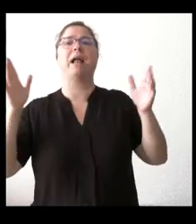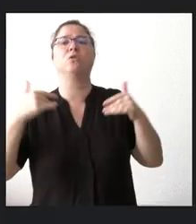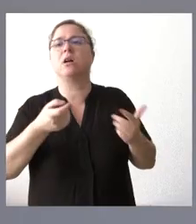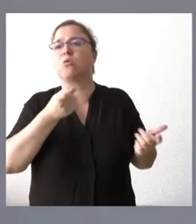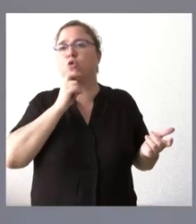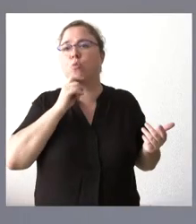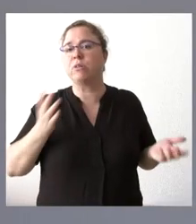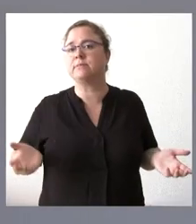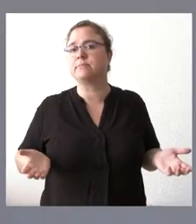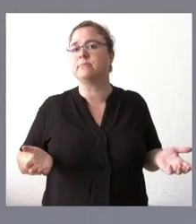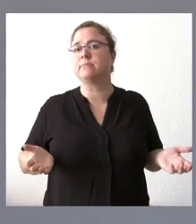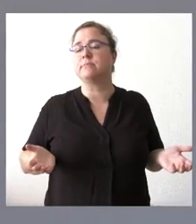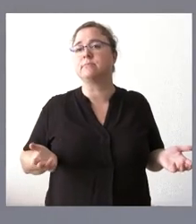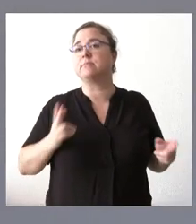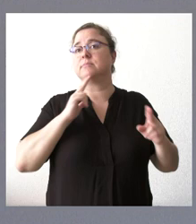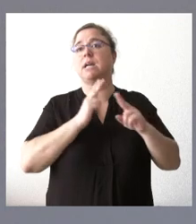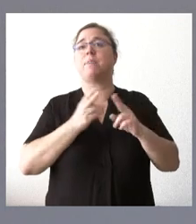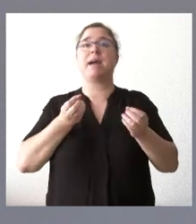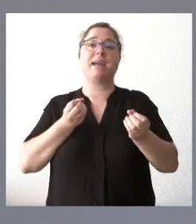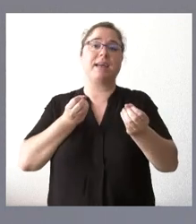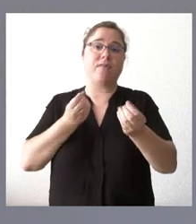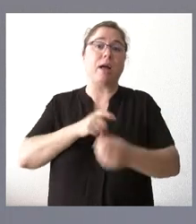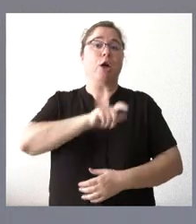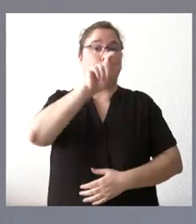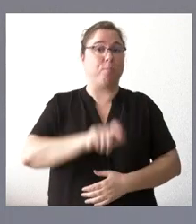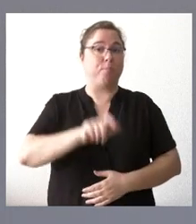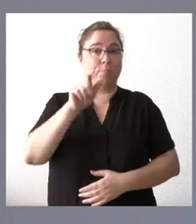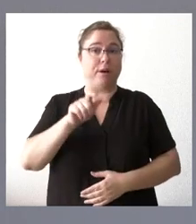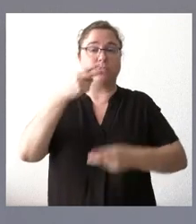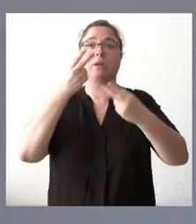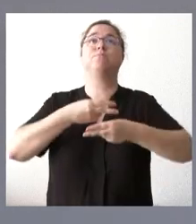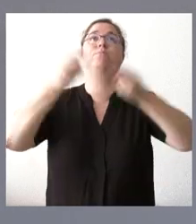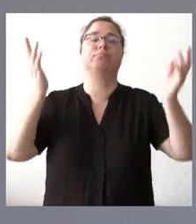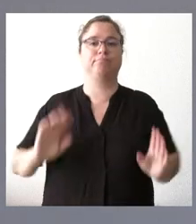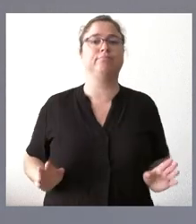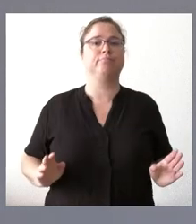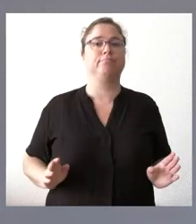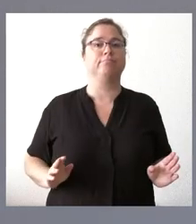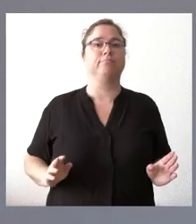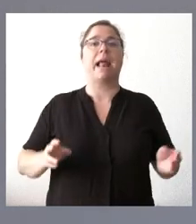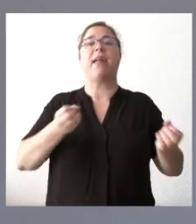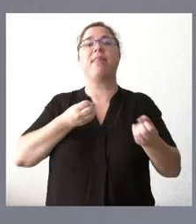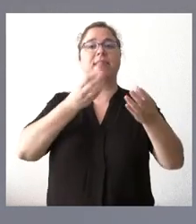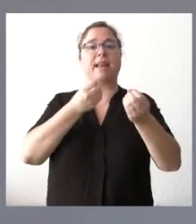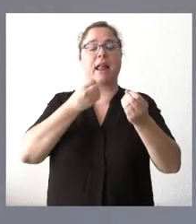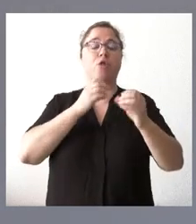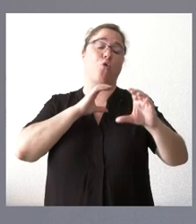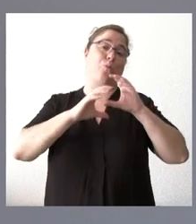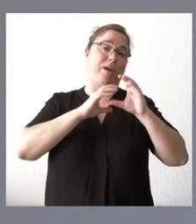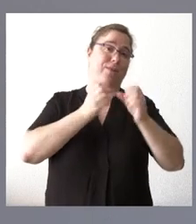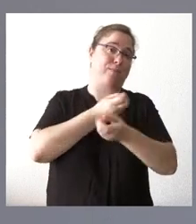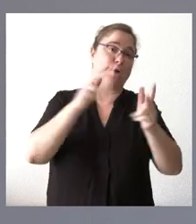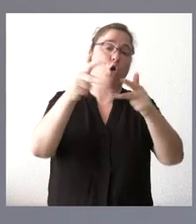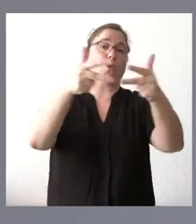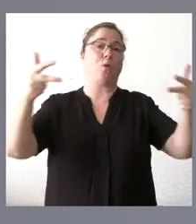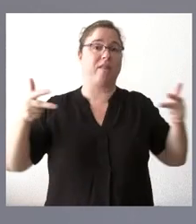Pues como información de las personas que hacen esas declaraciones públicas, que hacen declaraciones a los medios de comunicación o en ruedas de